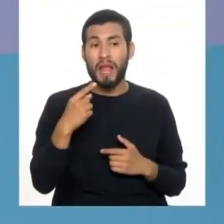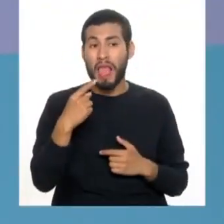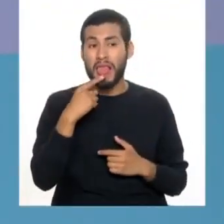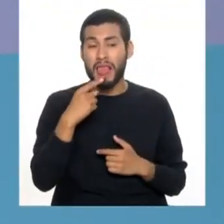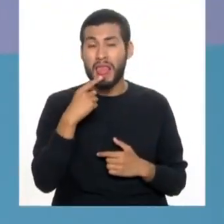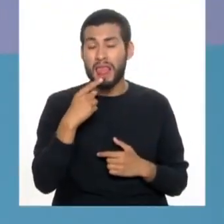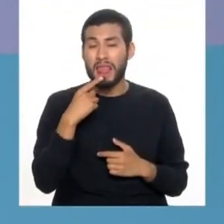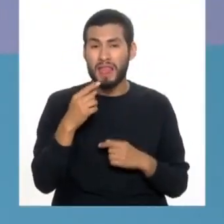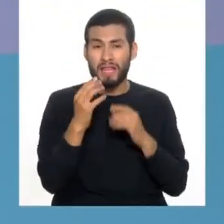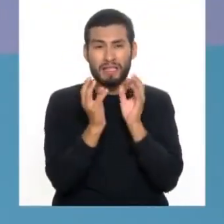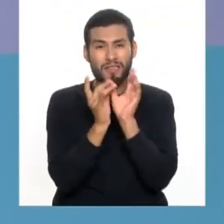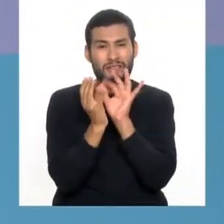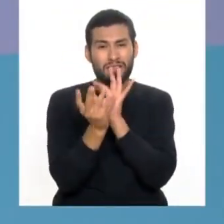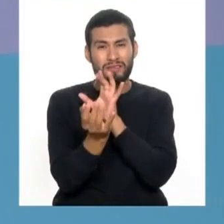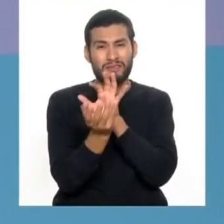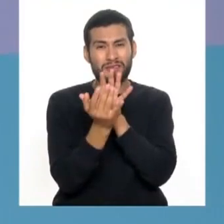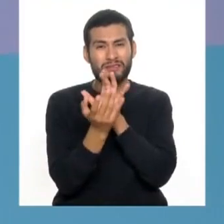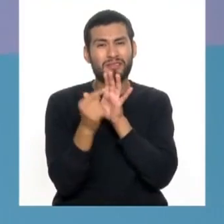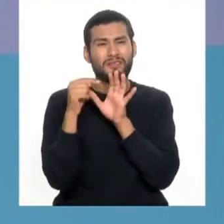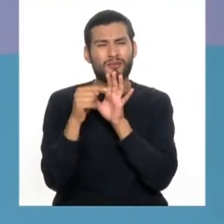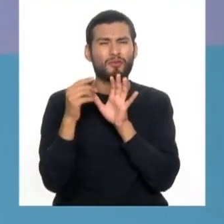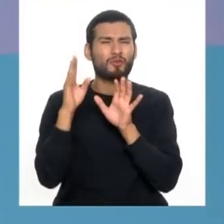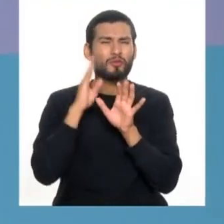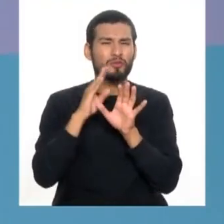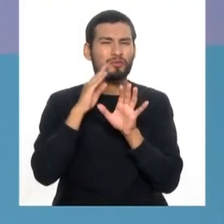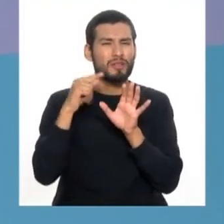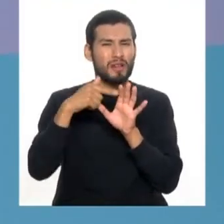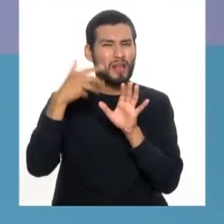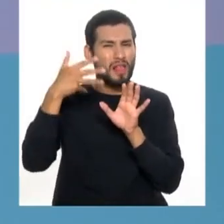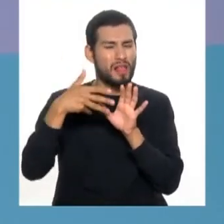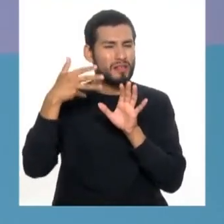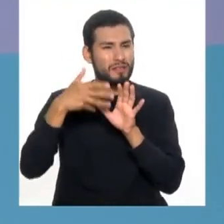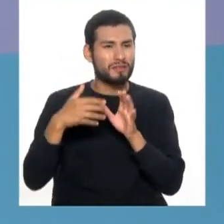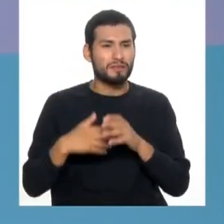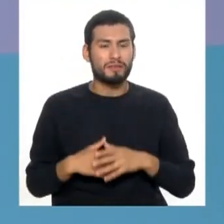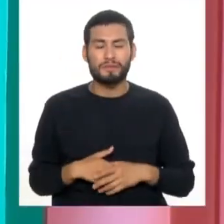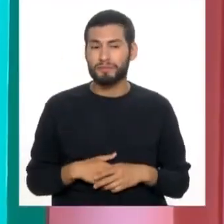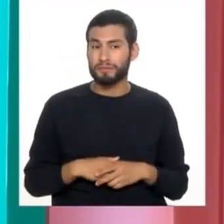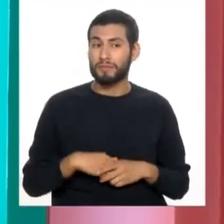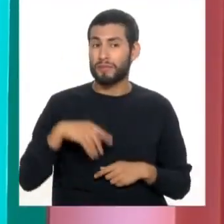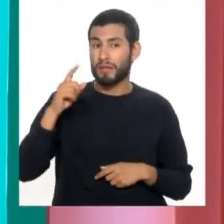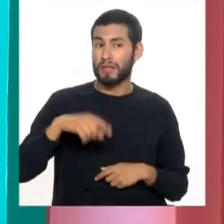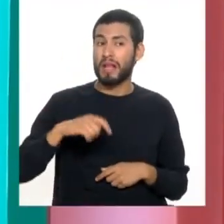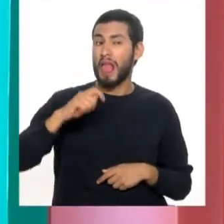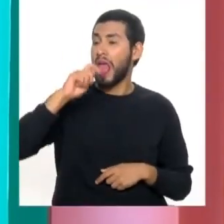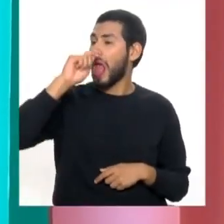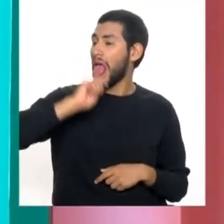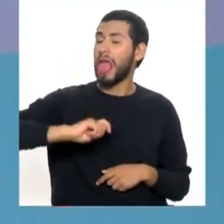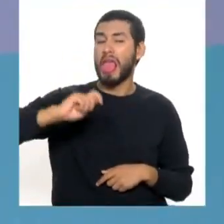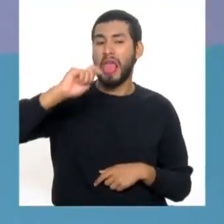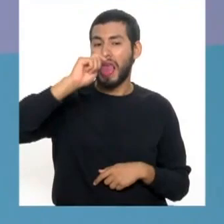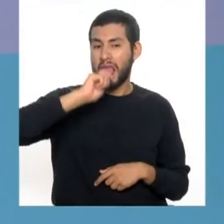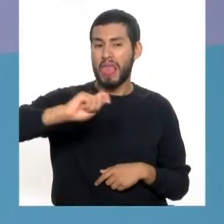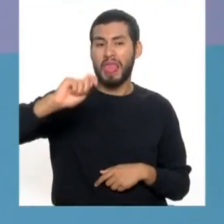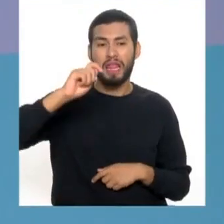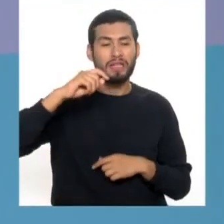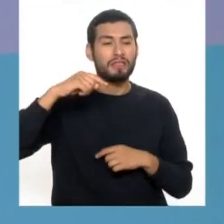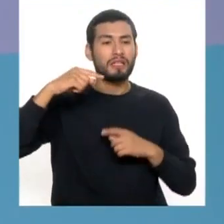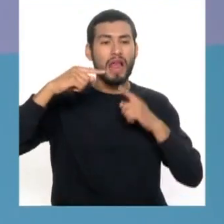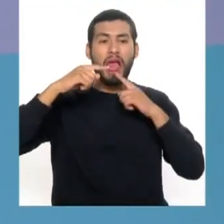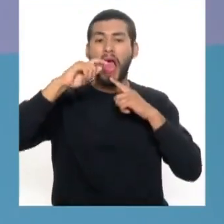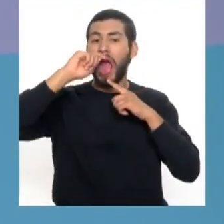misma textura que tiene la lengua, acumula muchos residuos de alimentos, muchos residuos de bacterias. Y eso lo tengo que jalar... Exacto, de adentro hacia afuera.